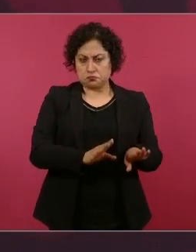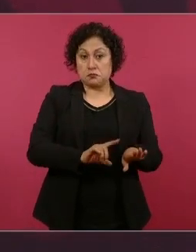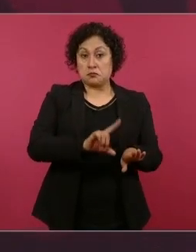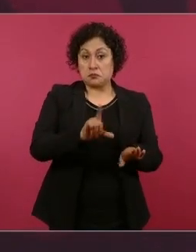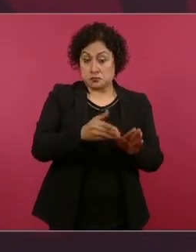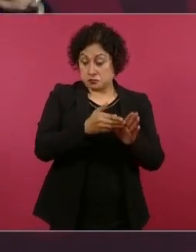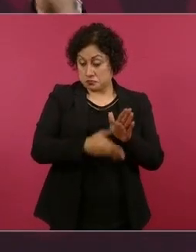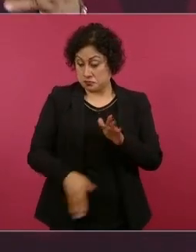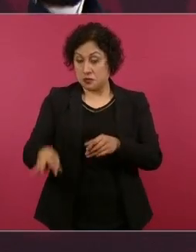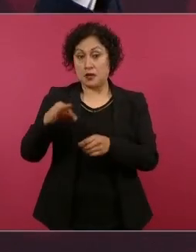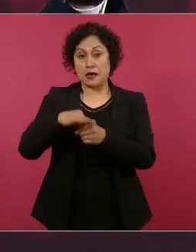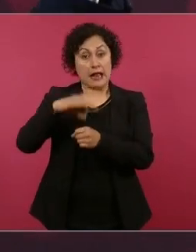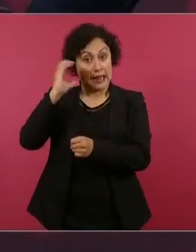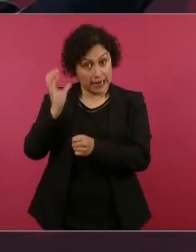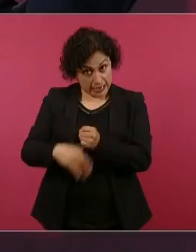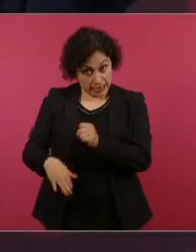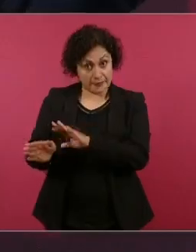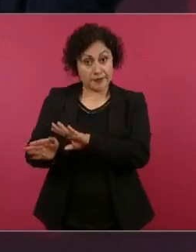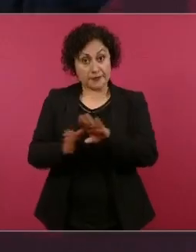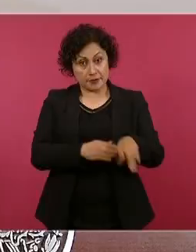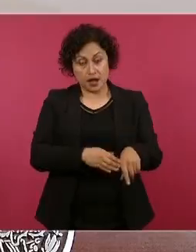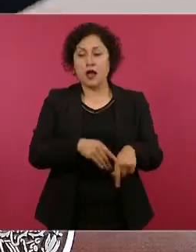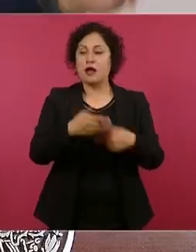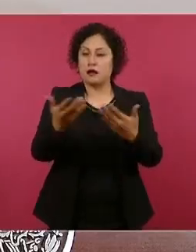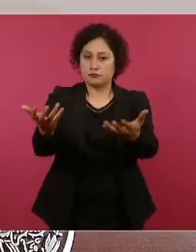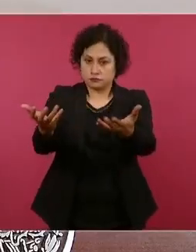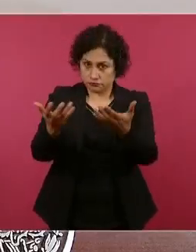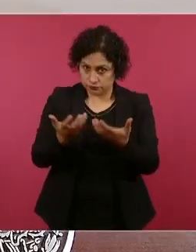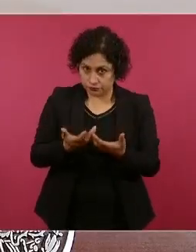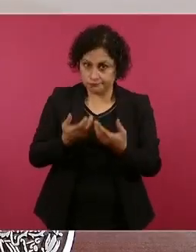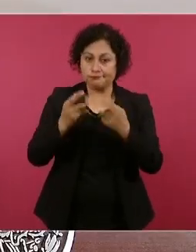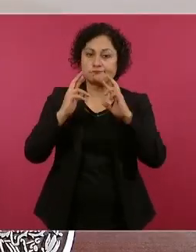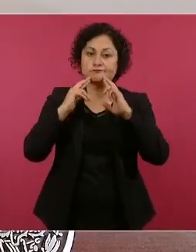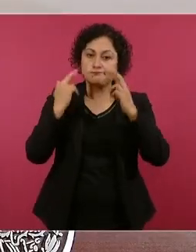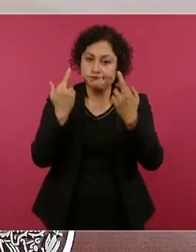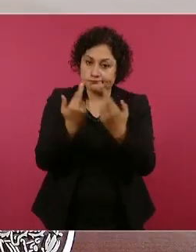y le vamos a informar de todo lo que llevamos.